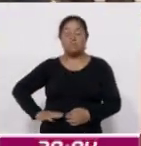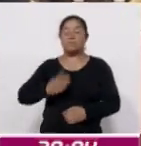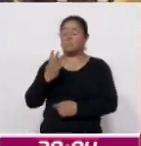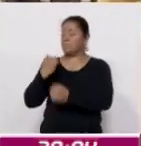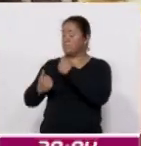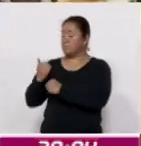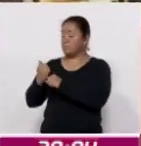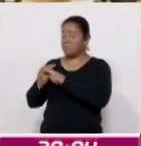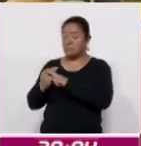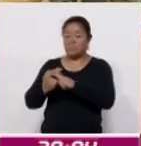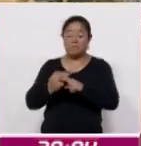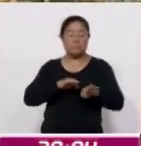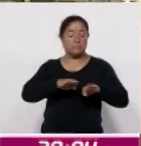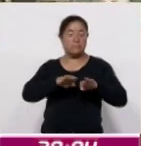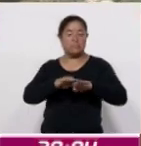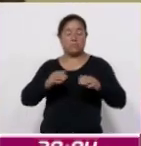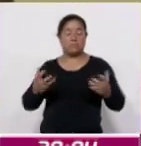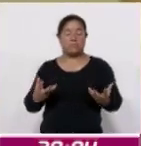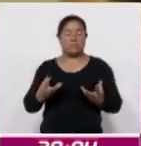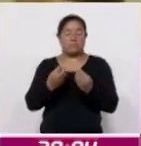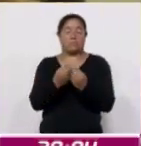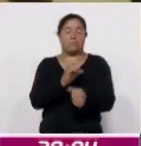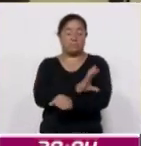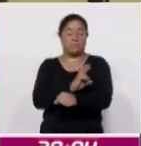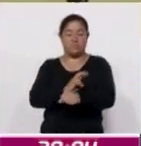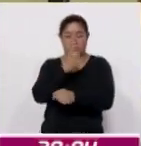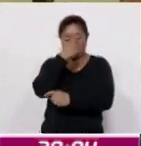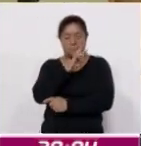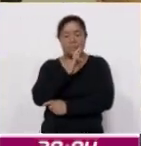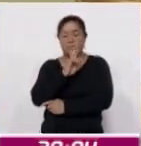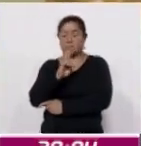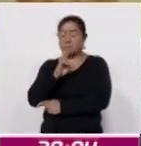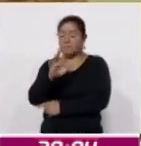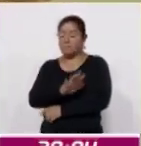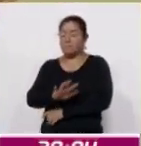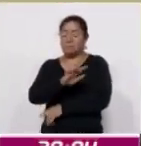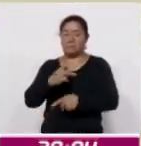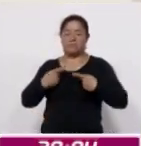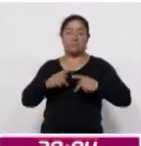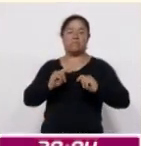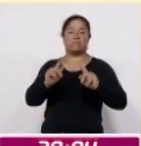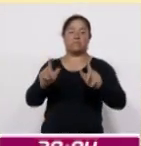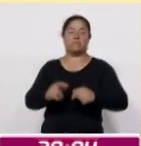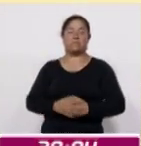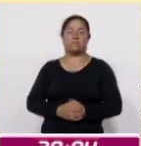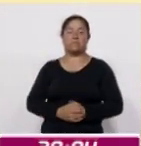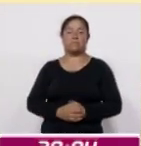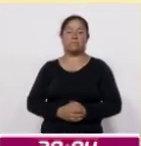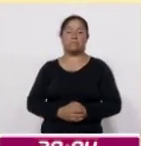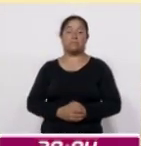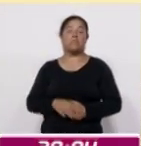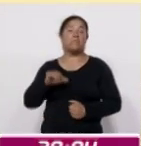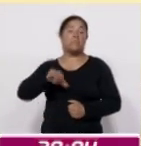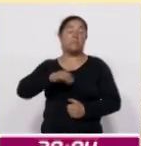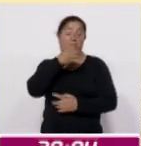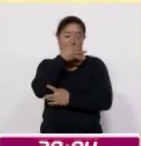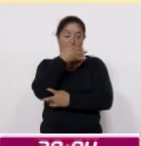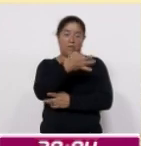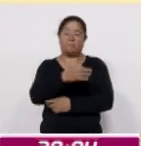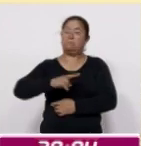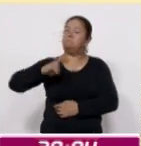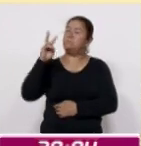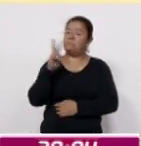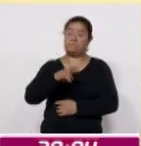tres años y trabajaron de manera coordinada para entregar resultados a la población tlaxcalteca. Hoy quiero expresar mi más